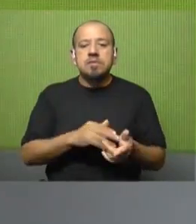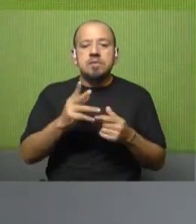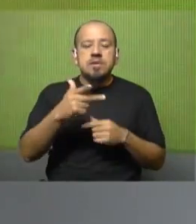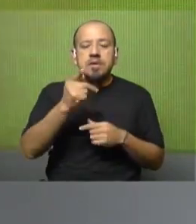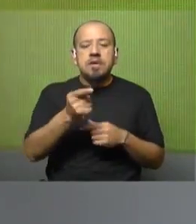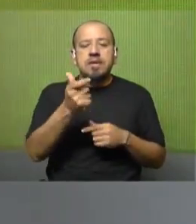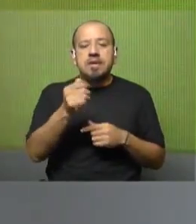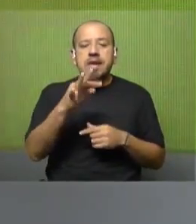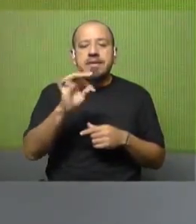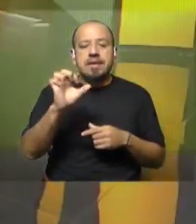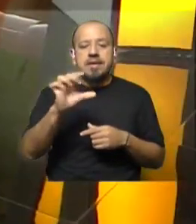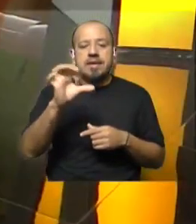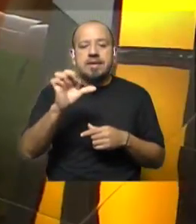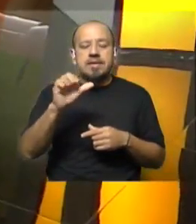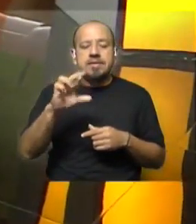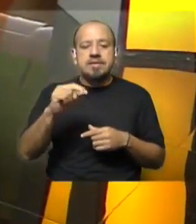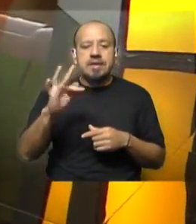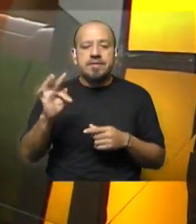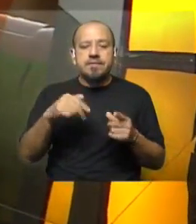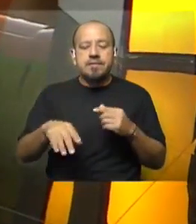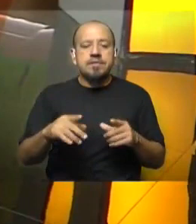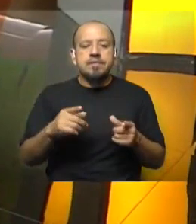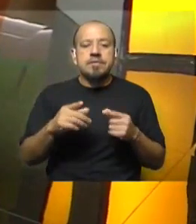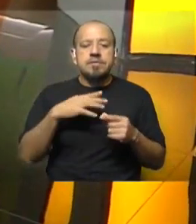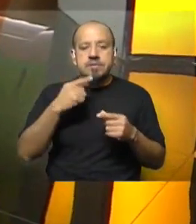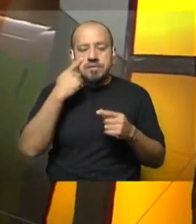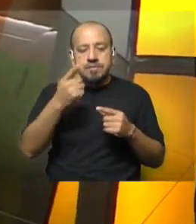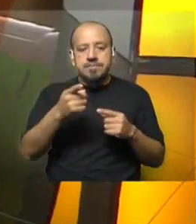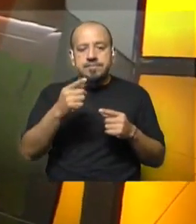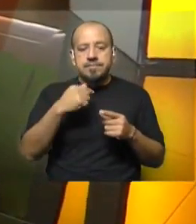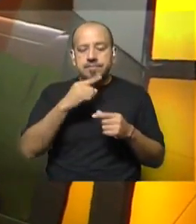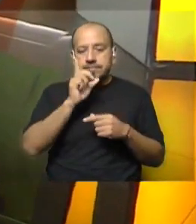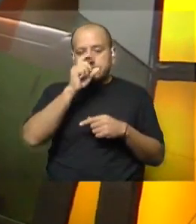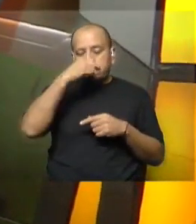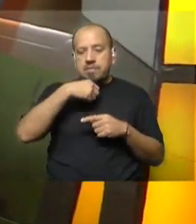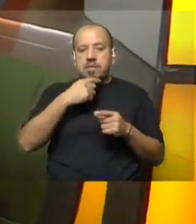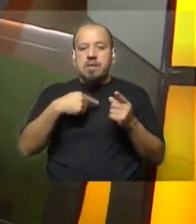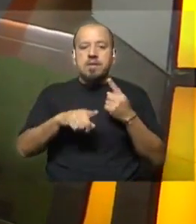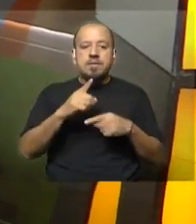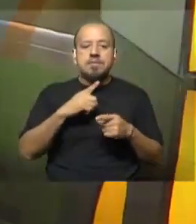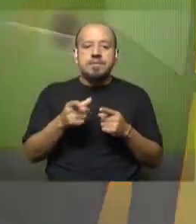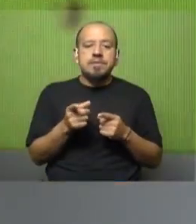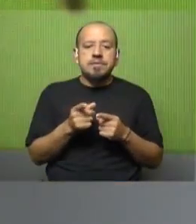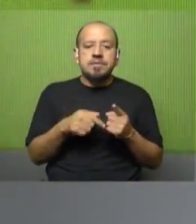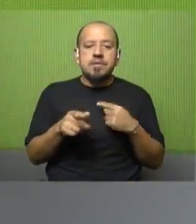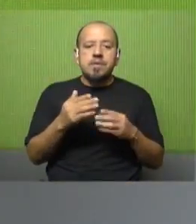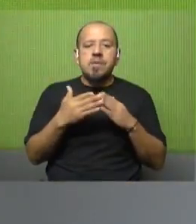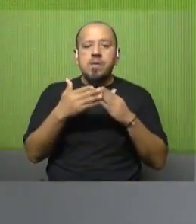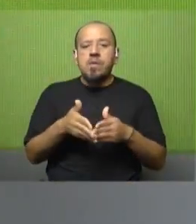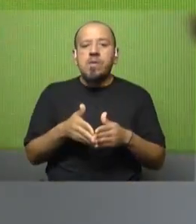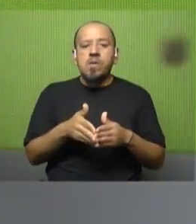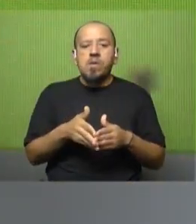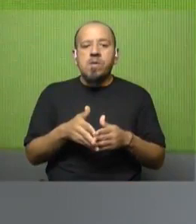que es ese, para los que seguramente lo vieron en las playas de Montevideo, sobre todo, pero en cualquier playa de la costa,